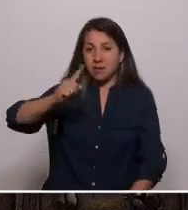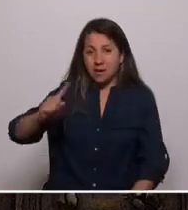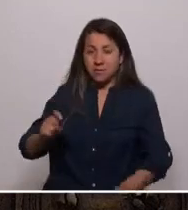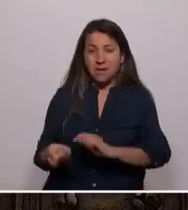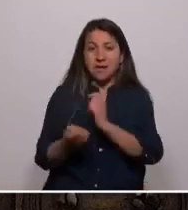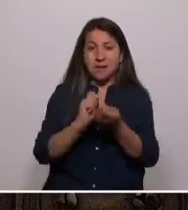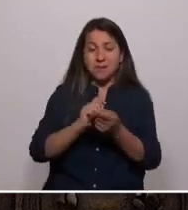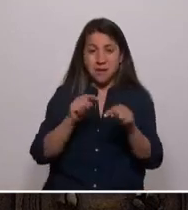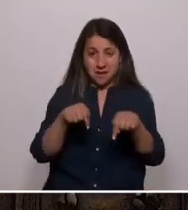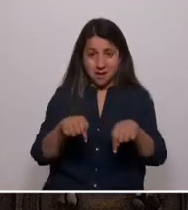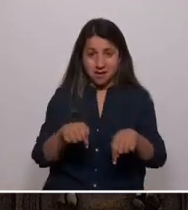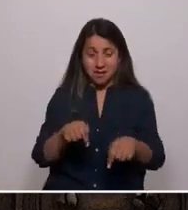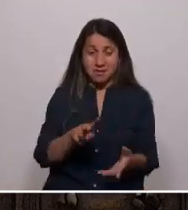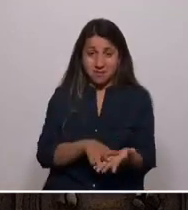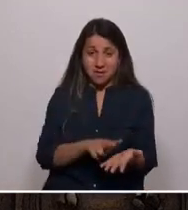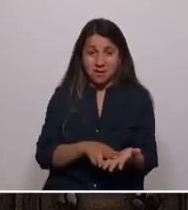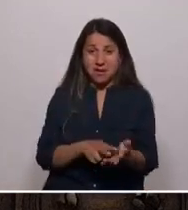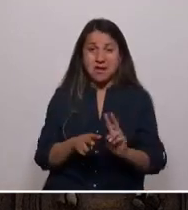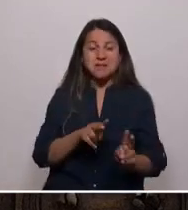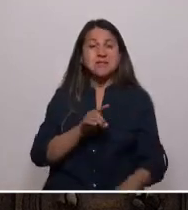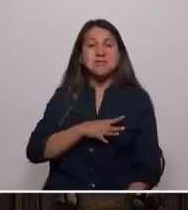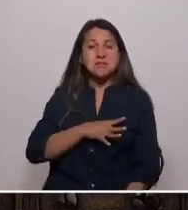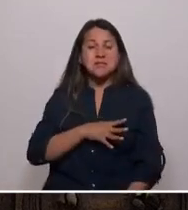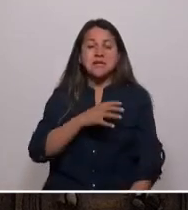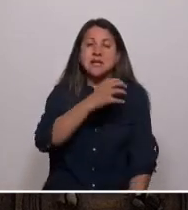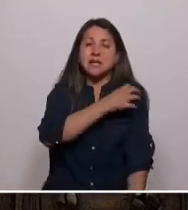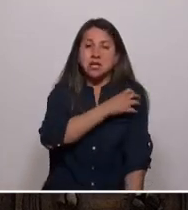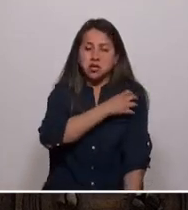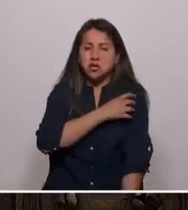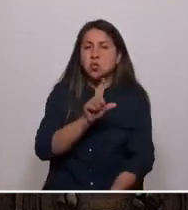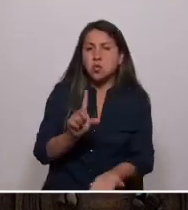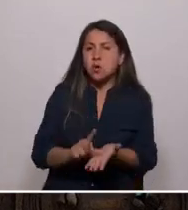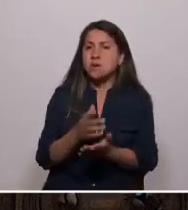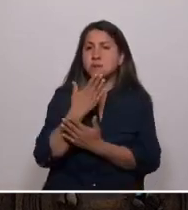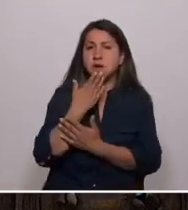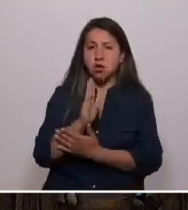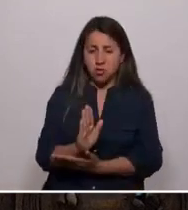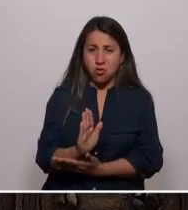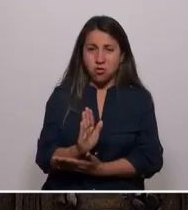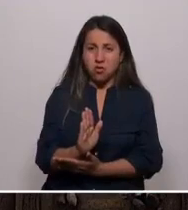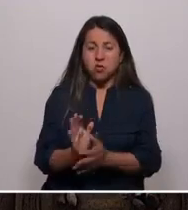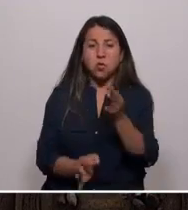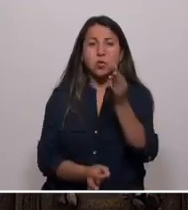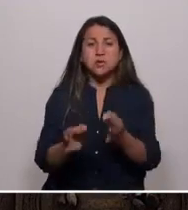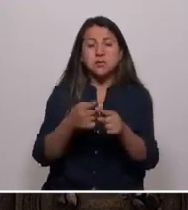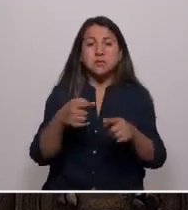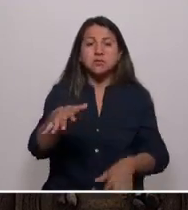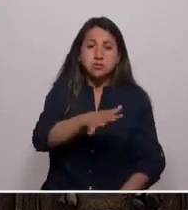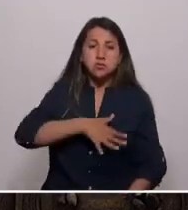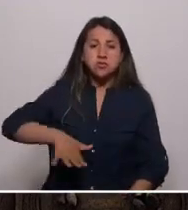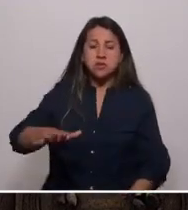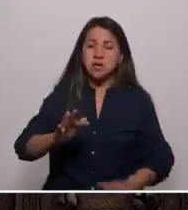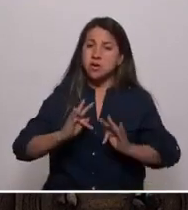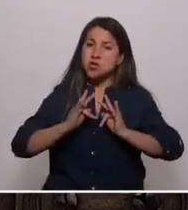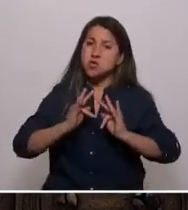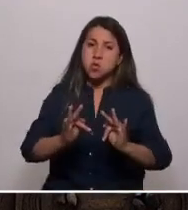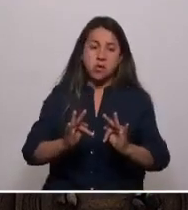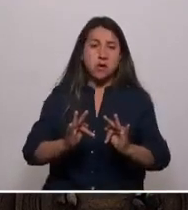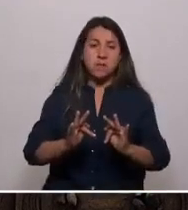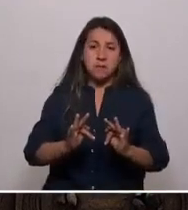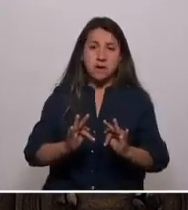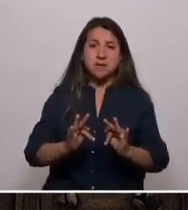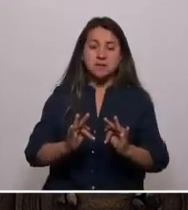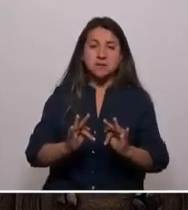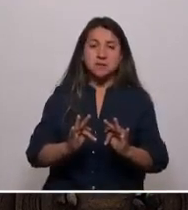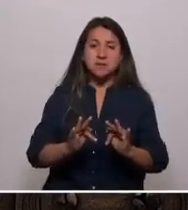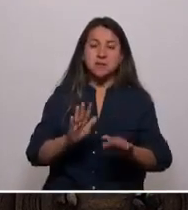para hacer de Chile y de nuestras regiones un lugar mejor con justicia social y donde nunca más el tamaño de nuestra billetera